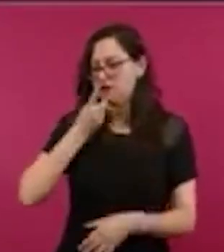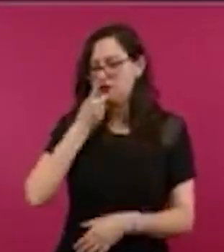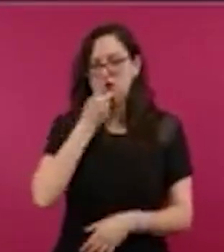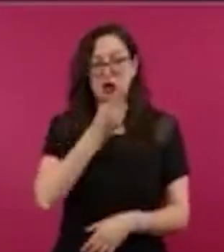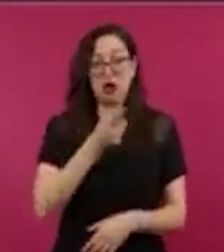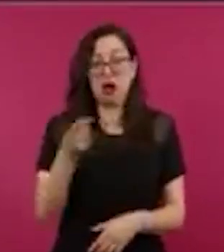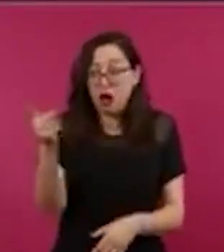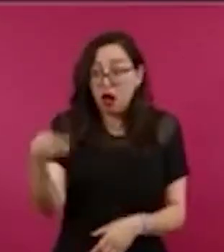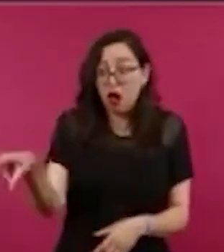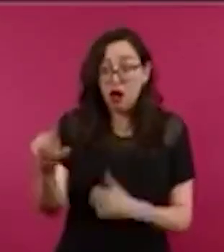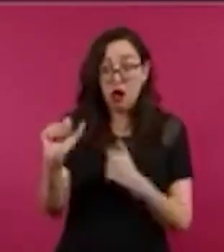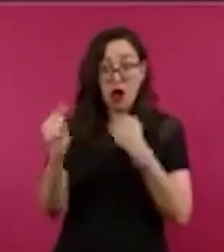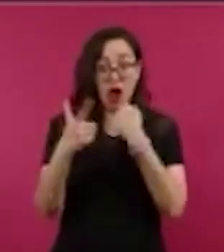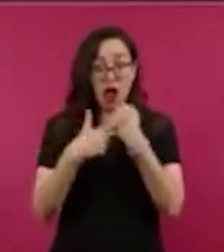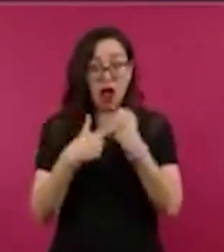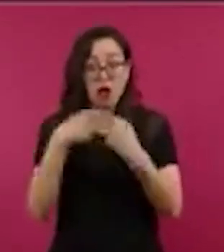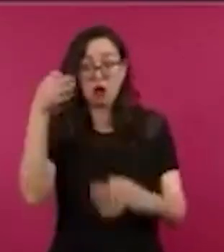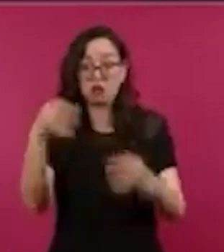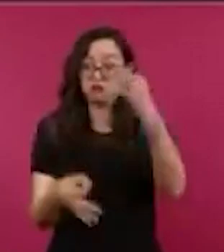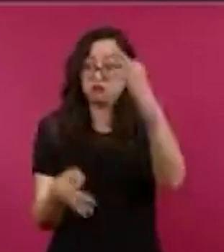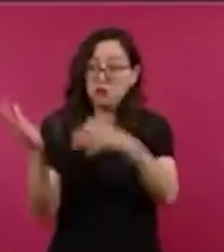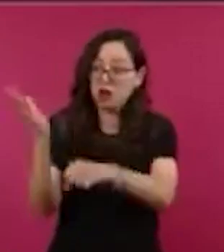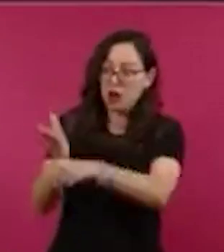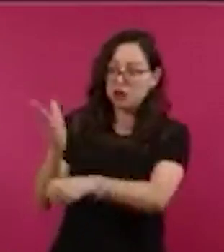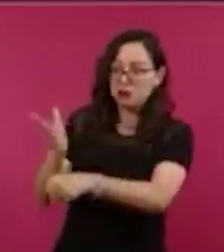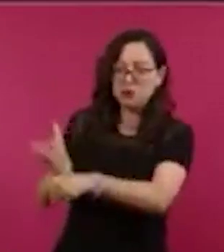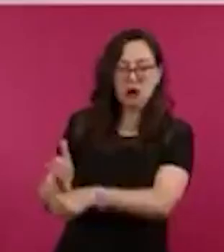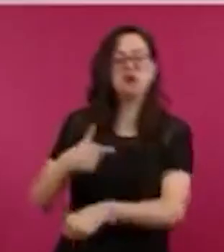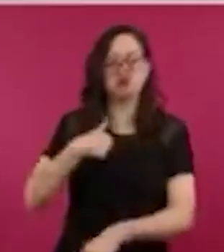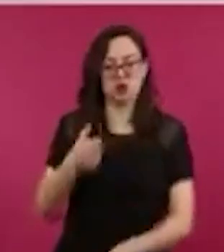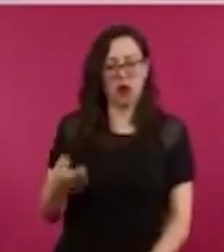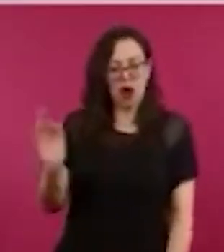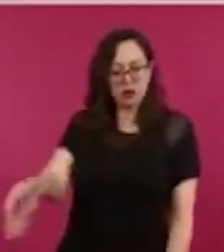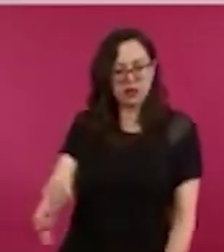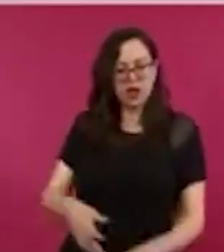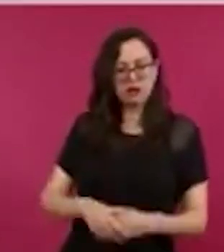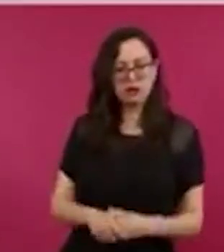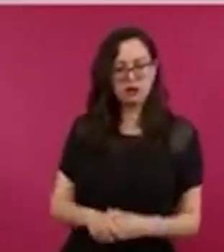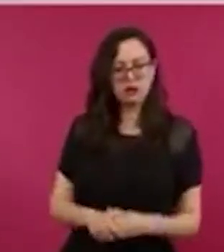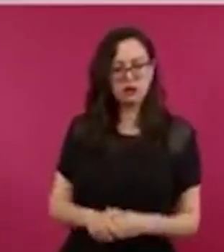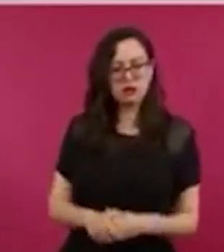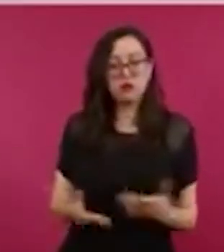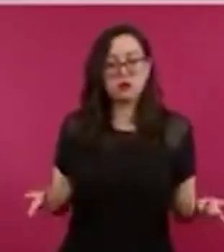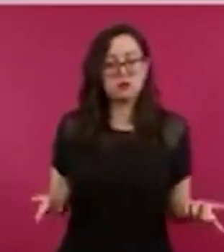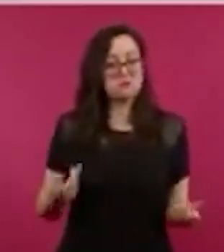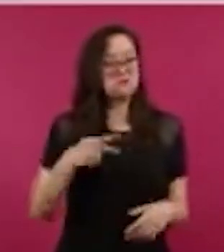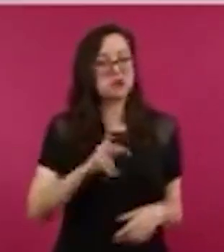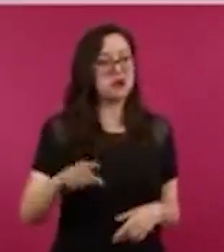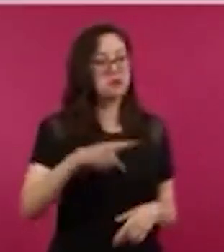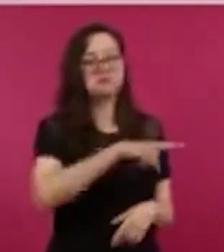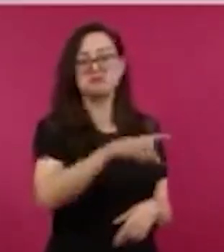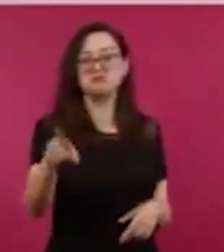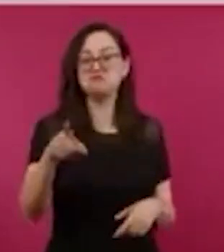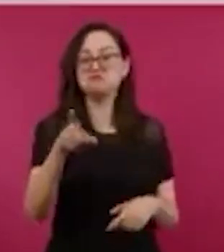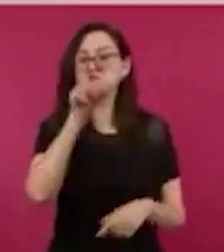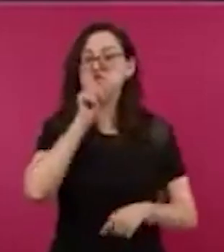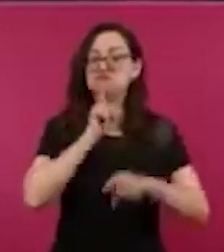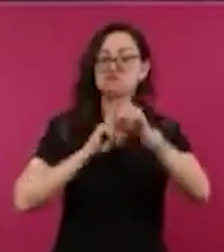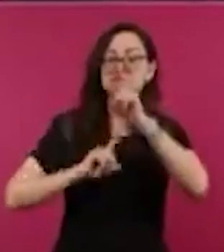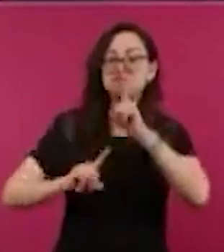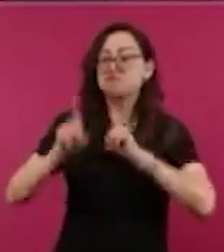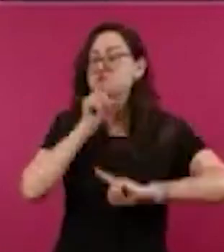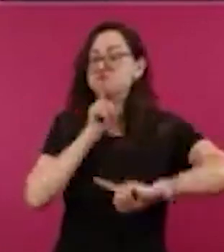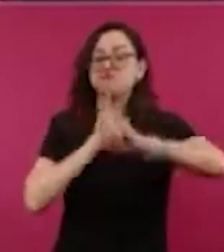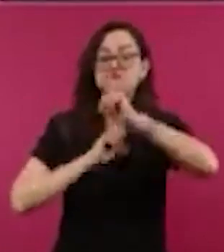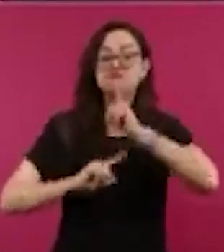calumniar con la máxima